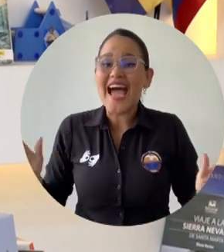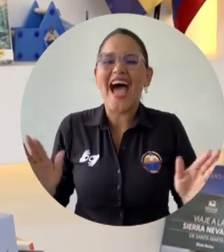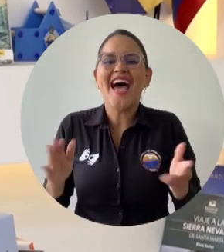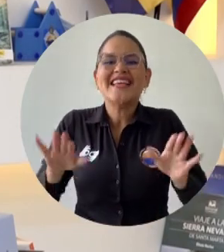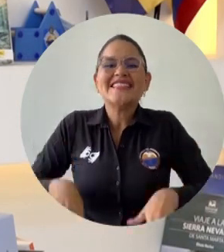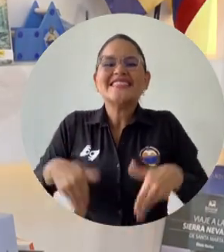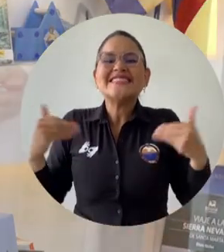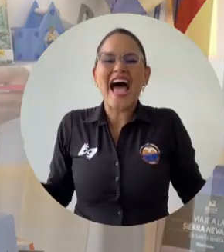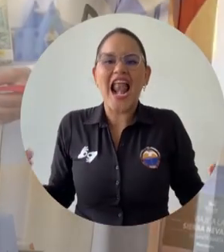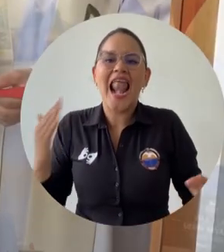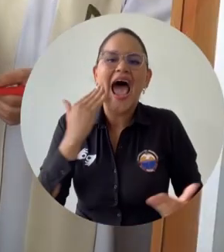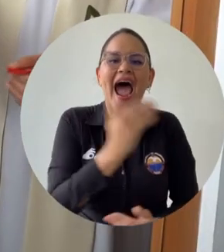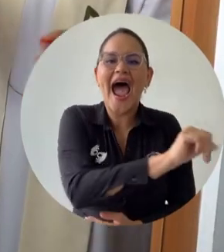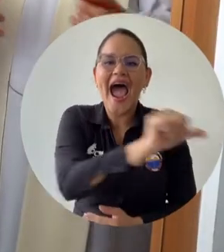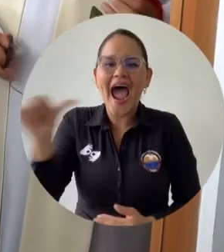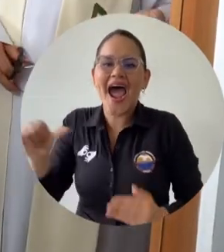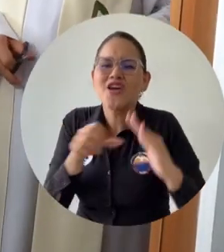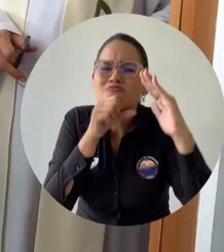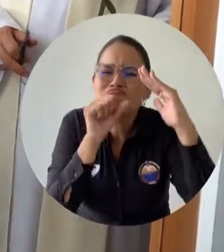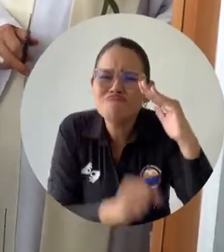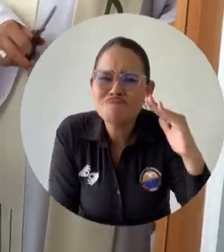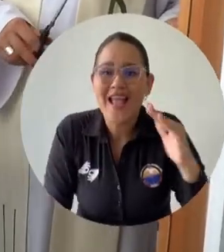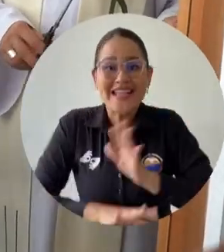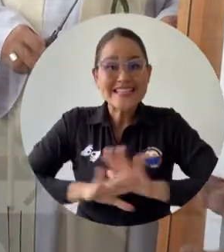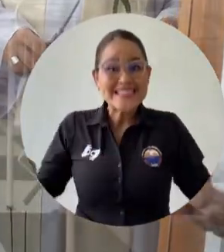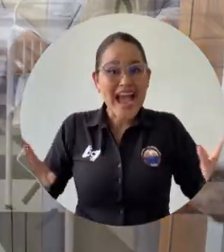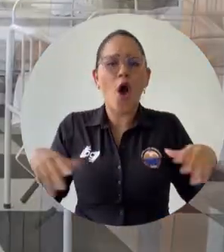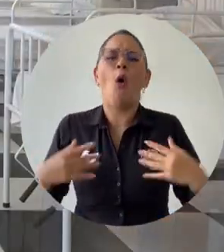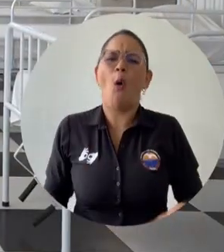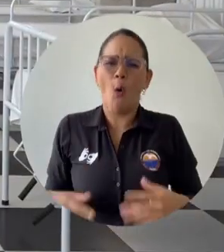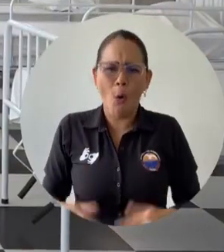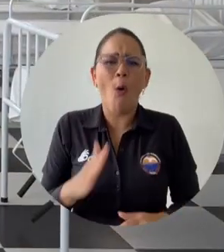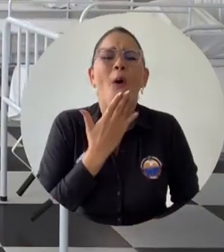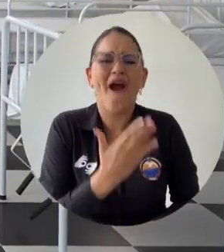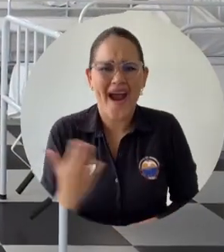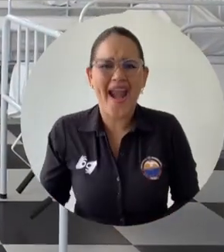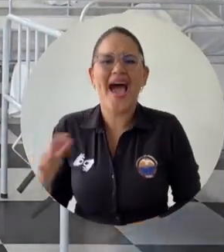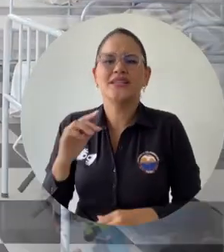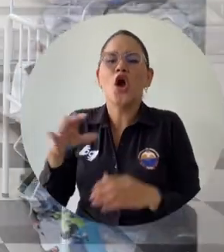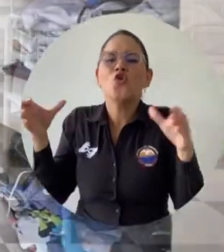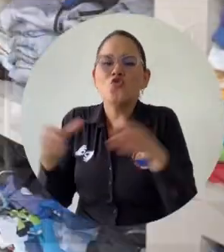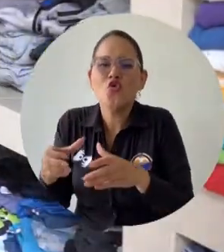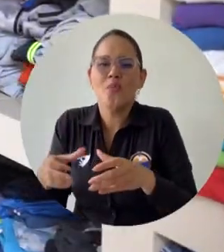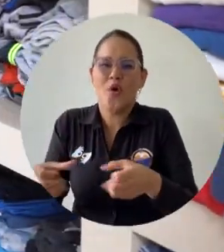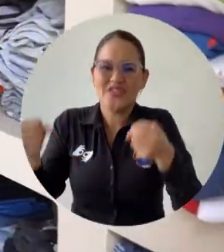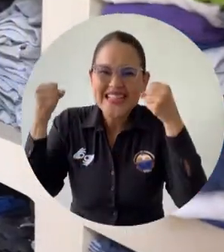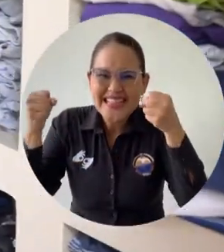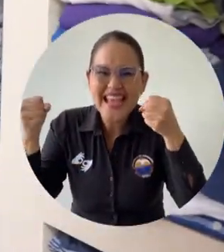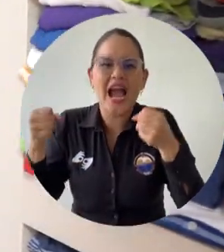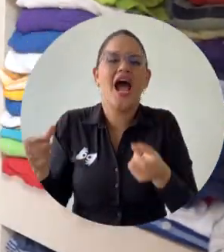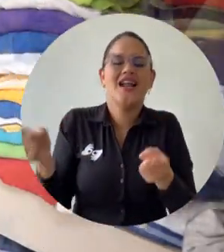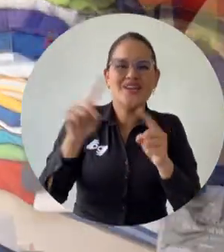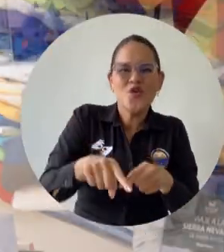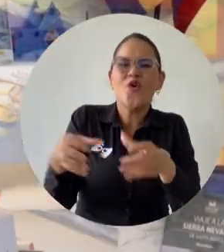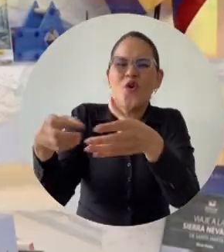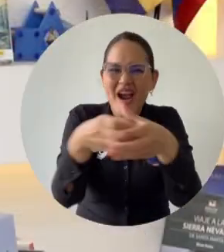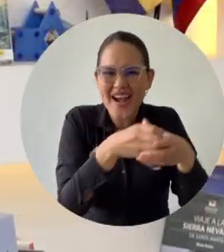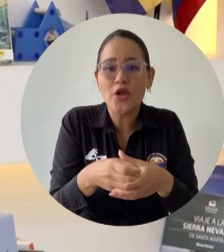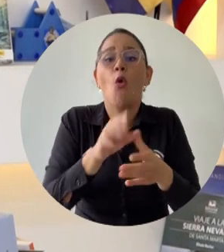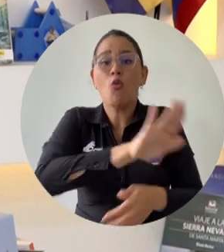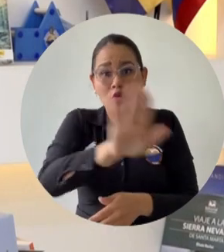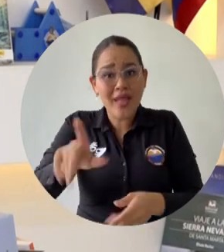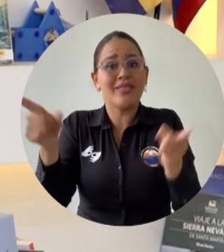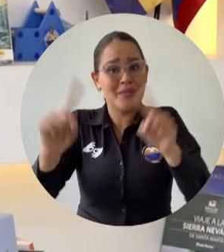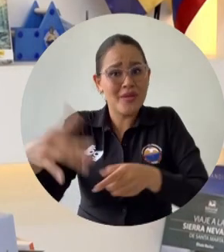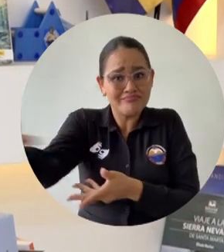la sala para las mujeres del asilo y fue gracias también a la solidaridad de muchos de ustedes, a las organizaciones sindicales,